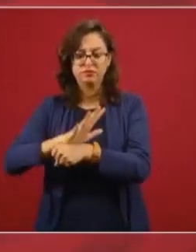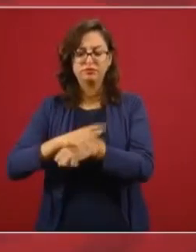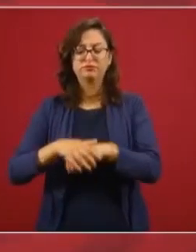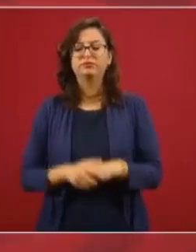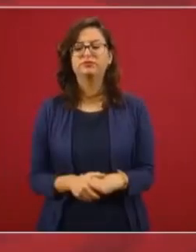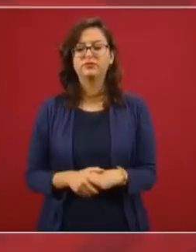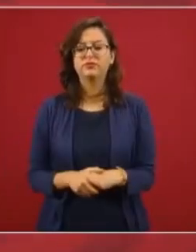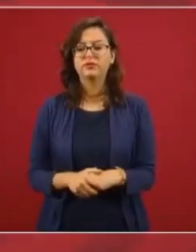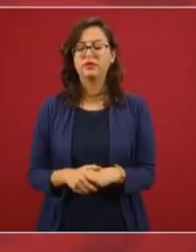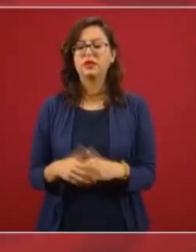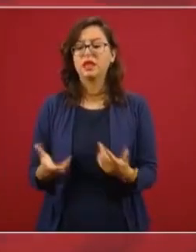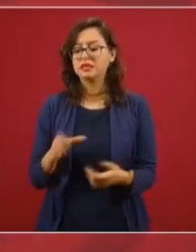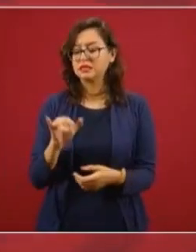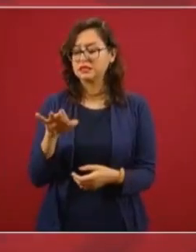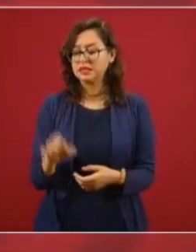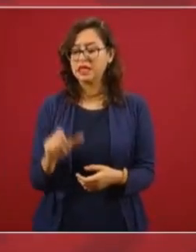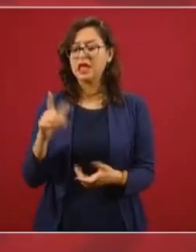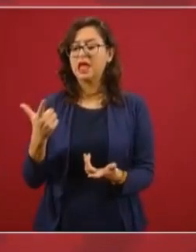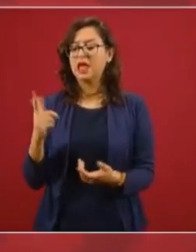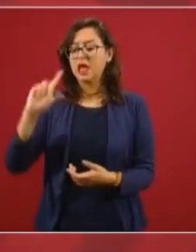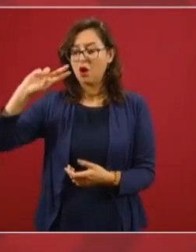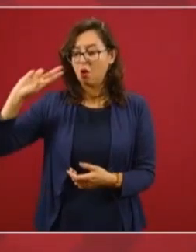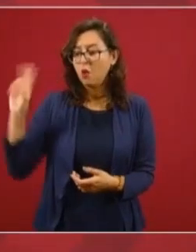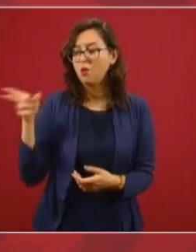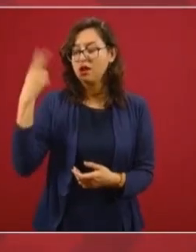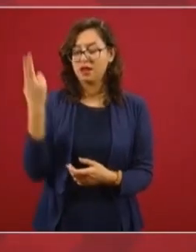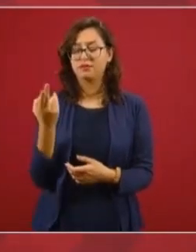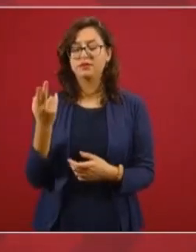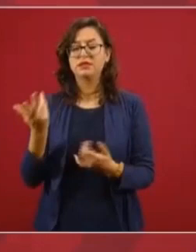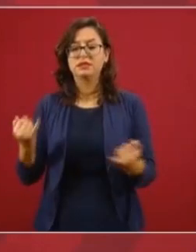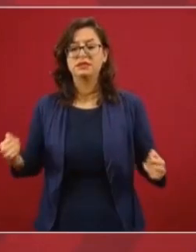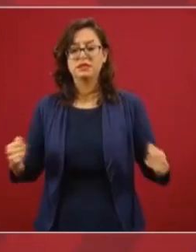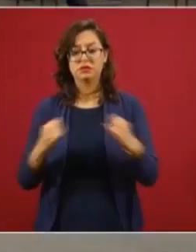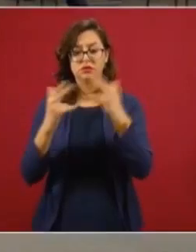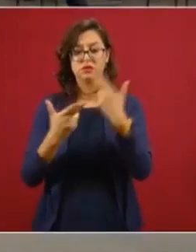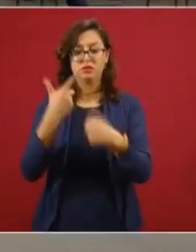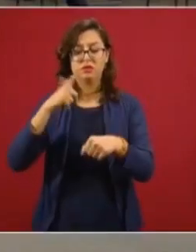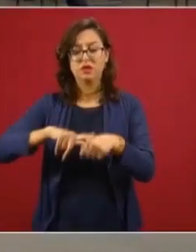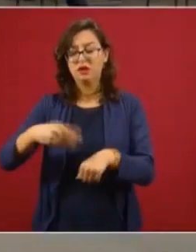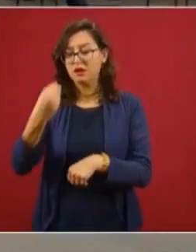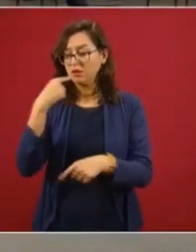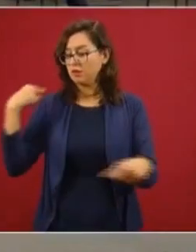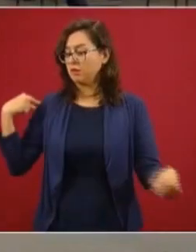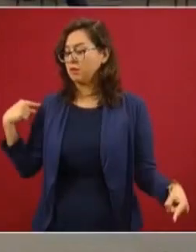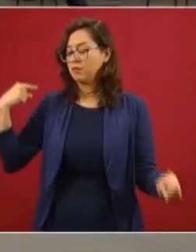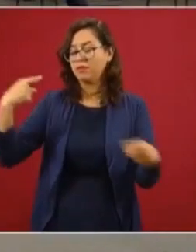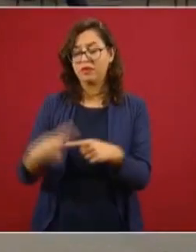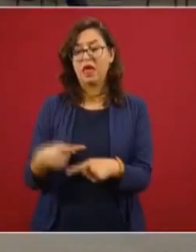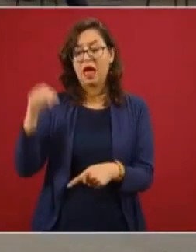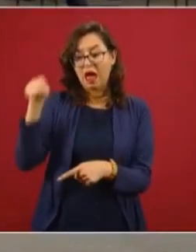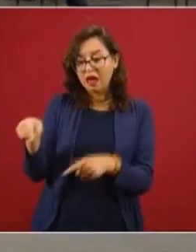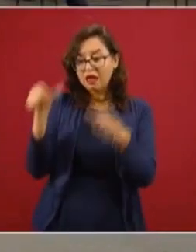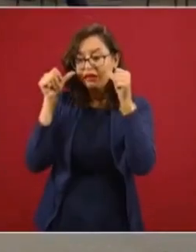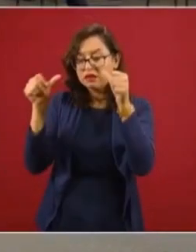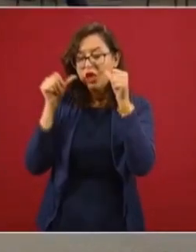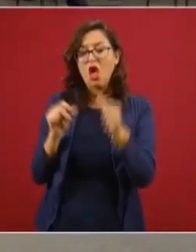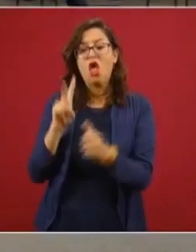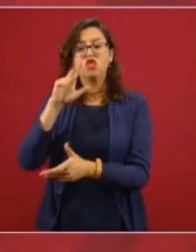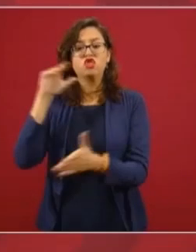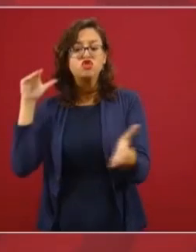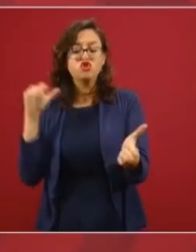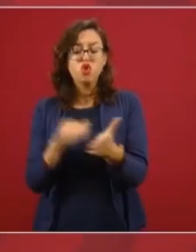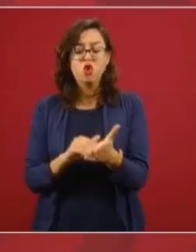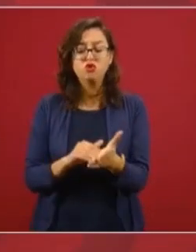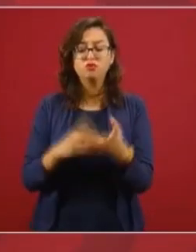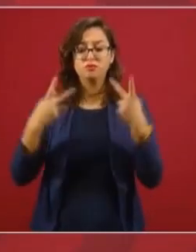CIE, la UNAM y el Instituto Nacional de Nutrición, ha atendido a la fecha casi 2 mil pacientes con un índice de